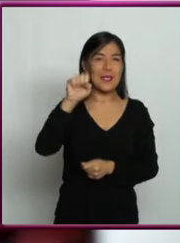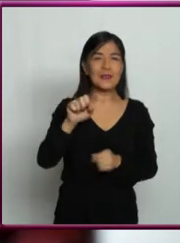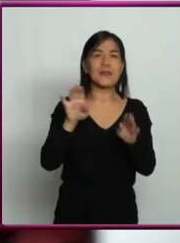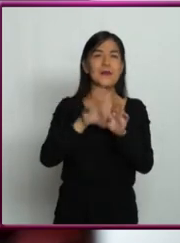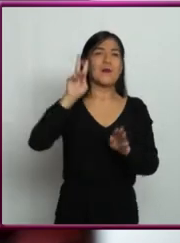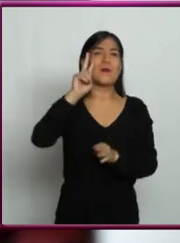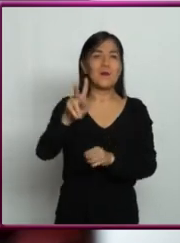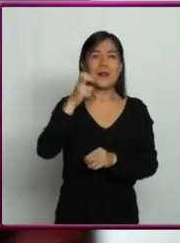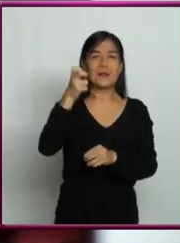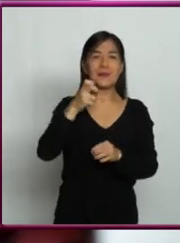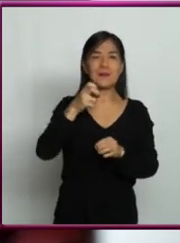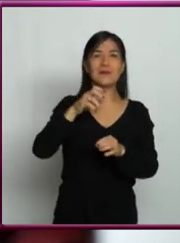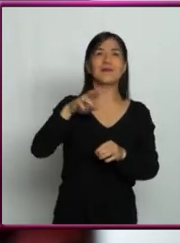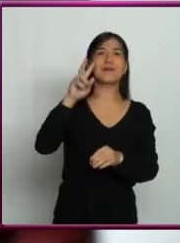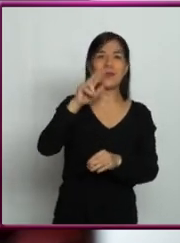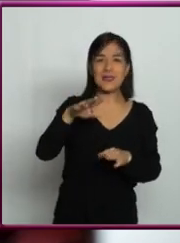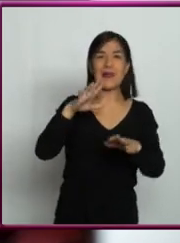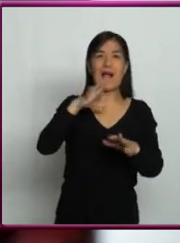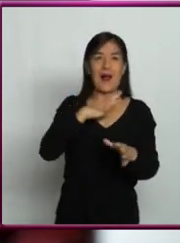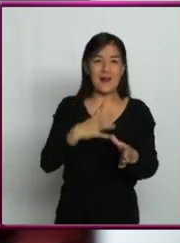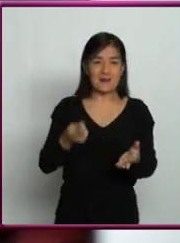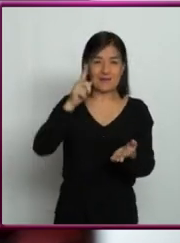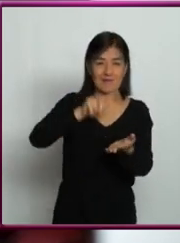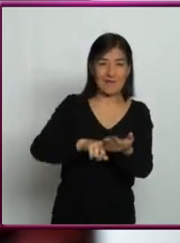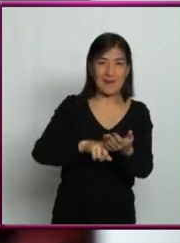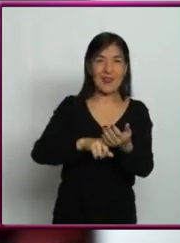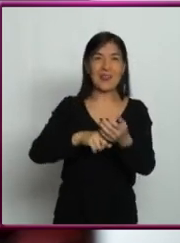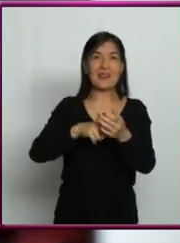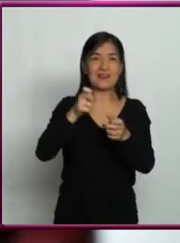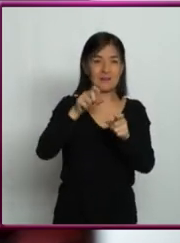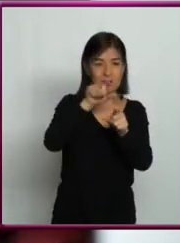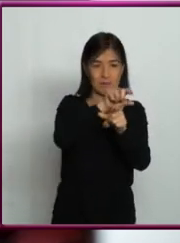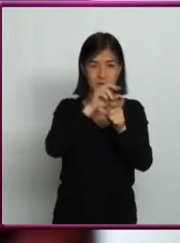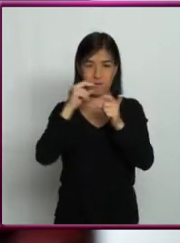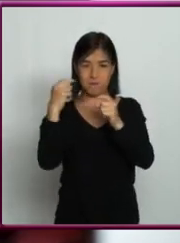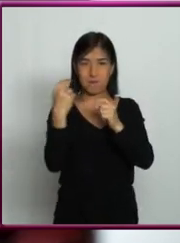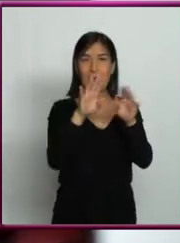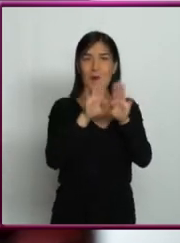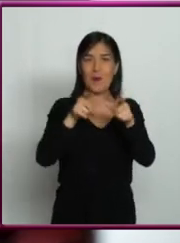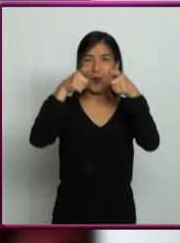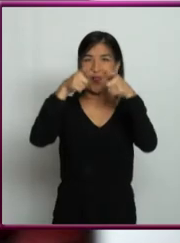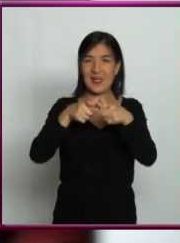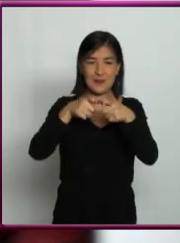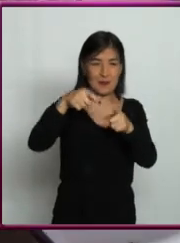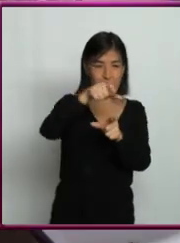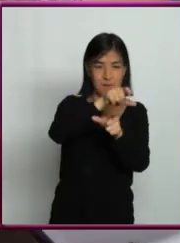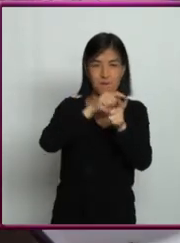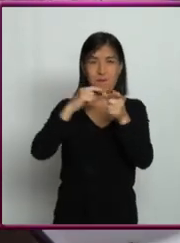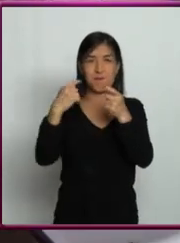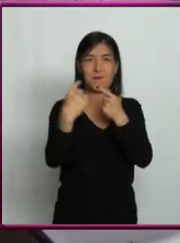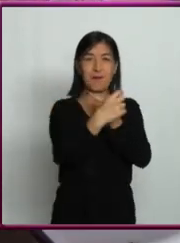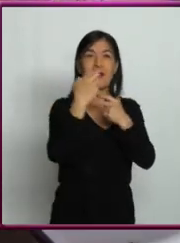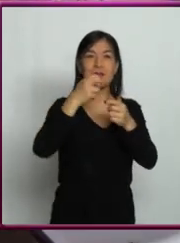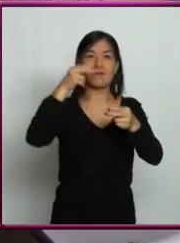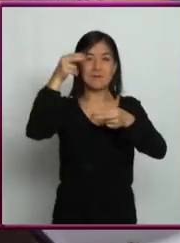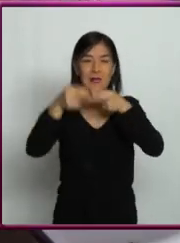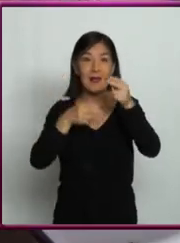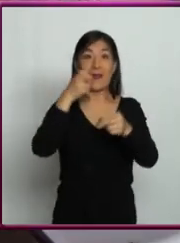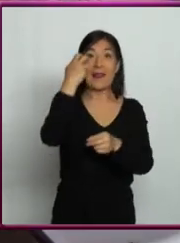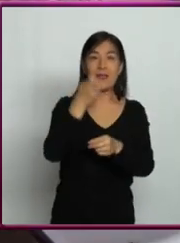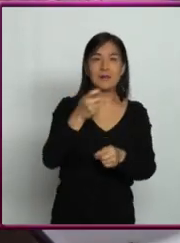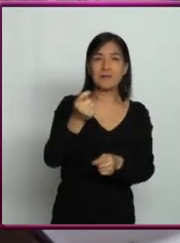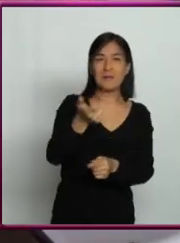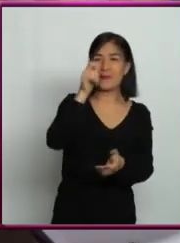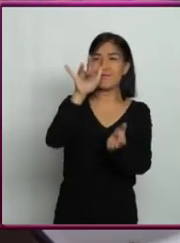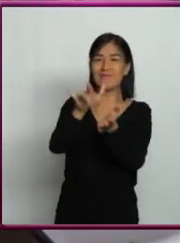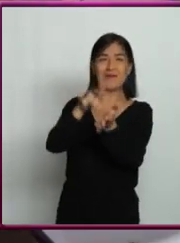todo ese disco que se forma a partir del colapso de esta nube. Entonces, esa fue nuestra primera imagen,